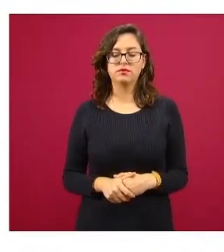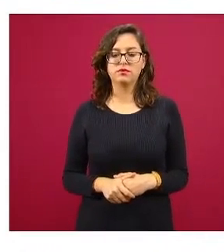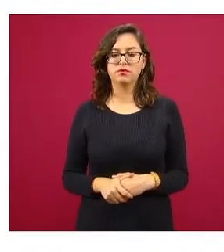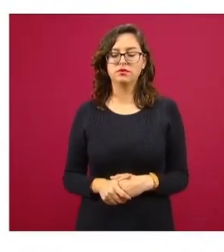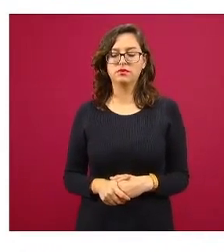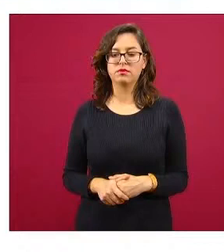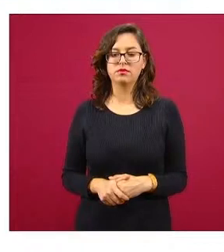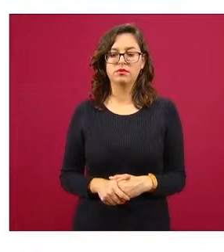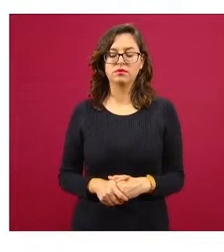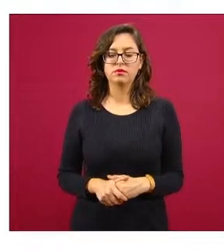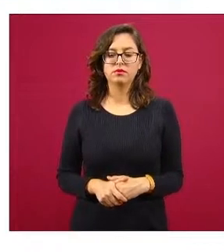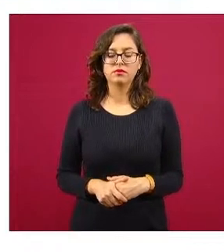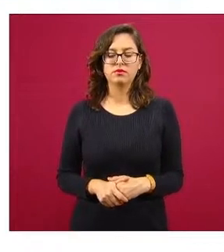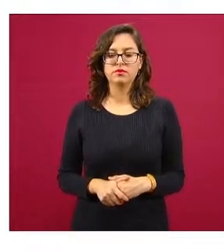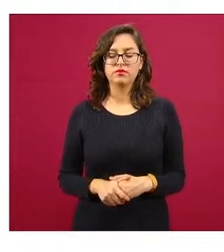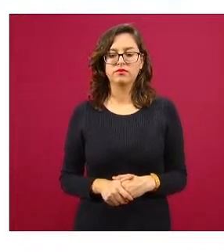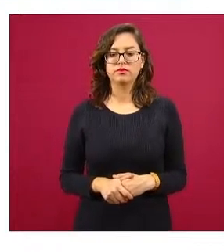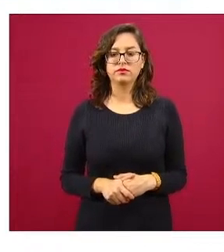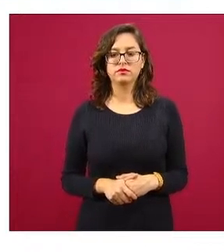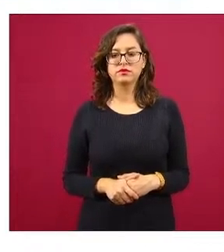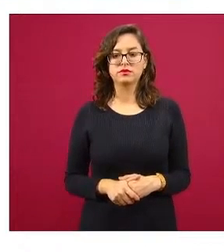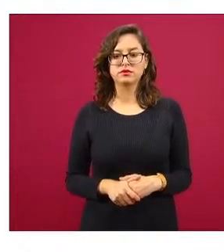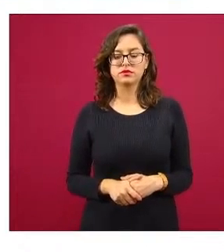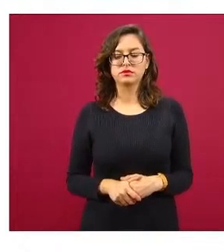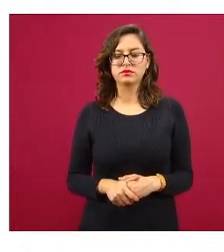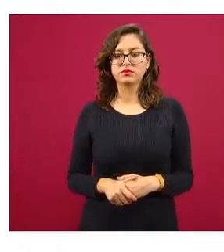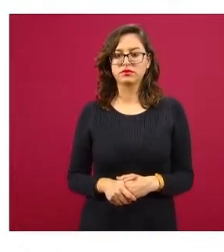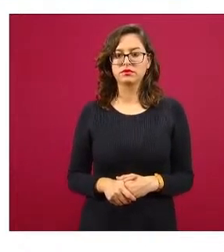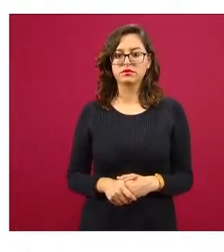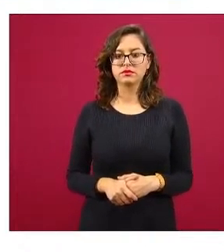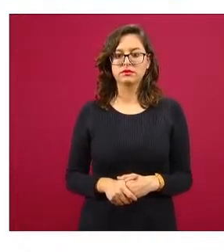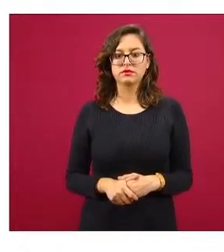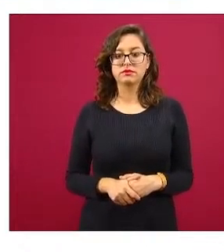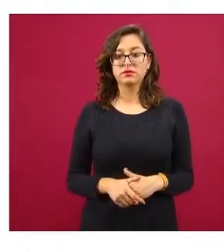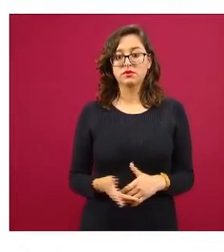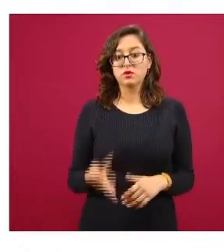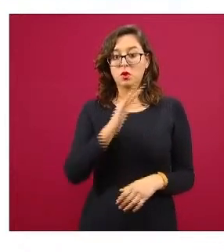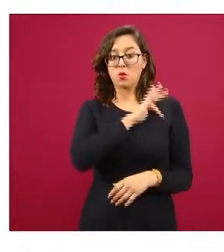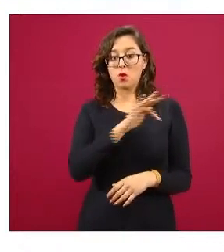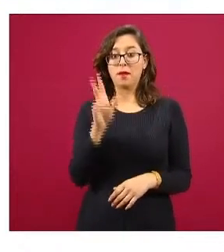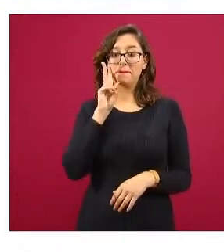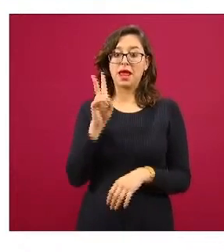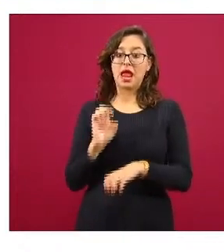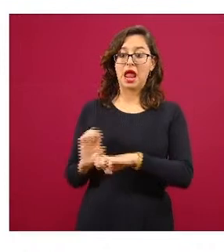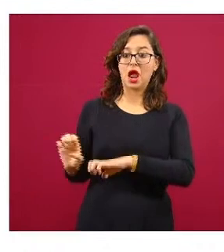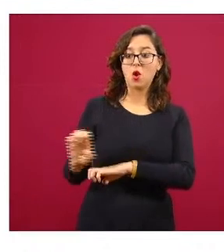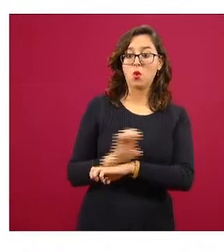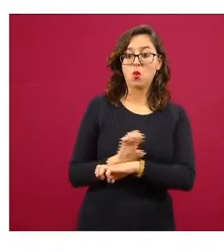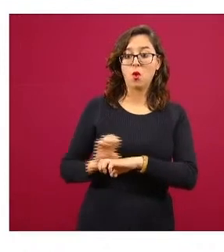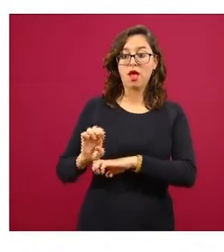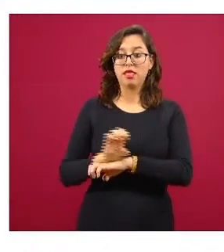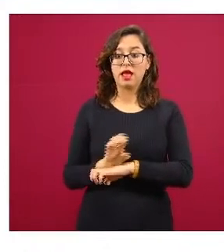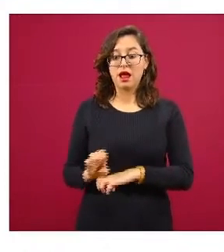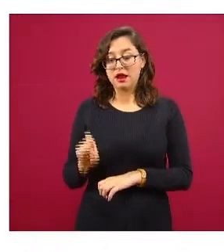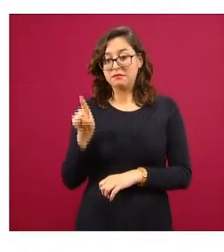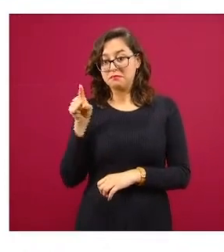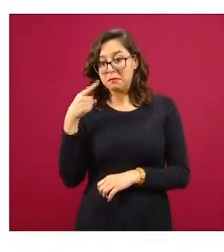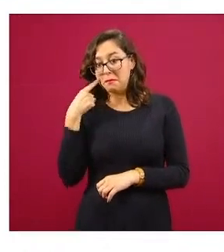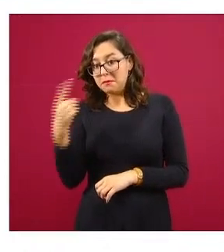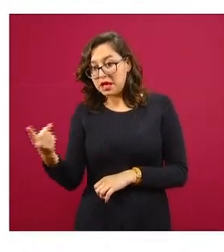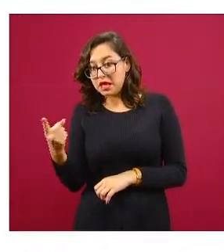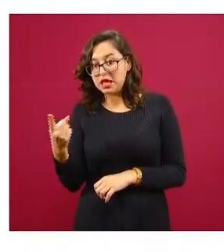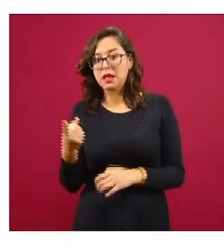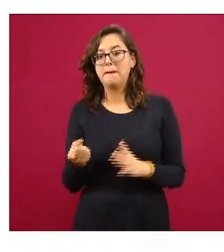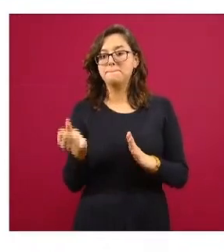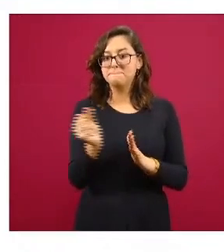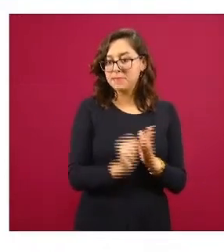mortalidad y acá vamos a empezar con el Ecuador se acordarán del episodio de Guayaquil aquí lo miden